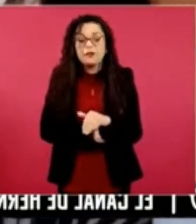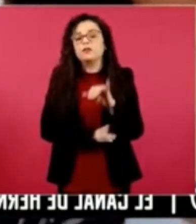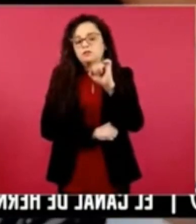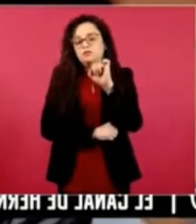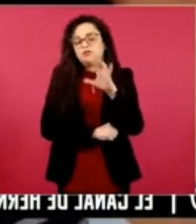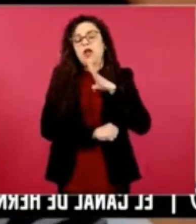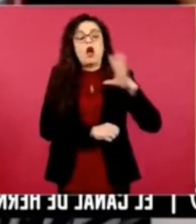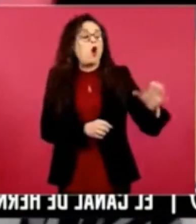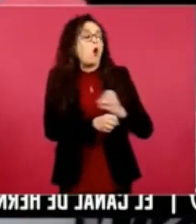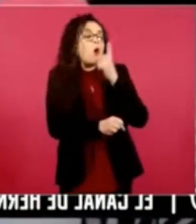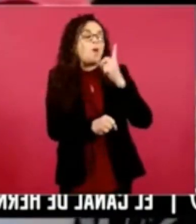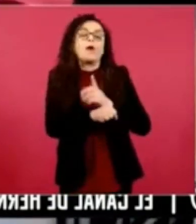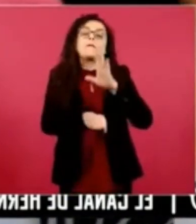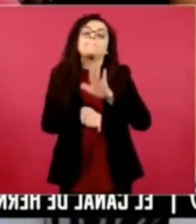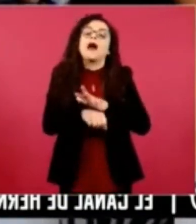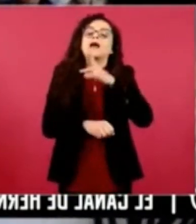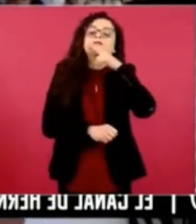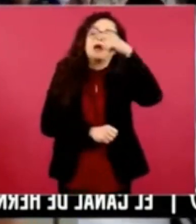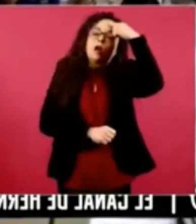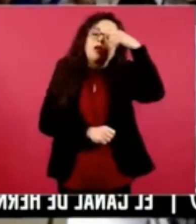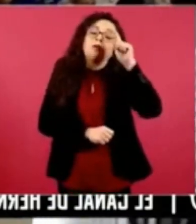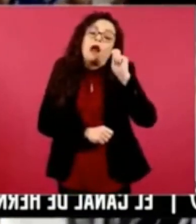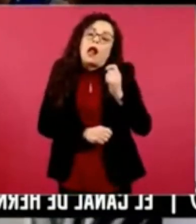no lo hacen. no es lo bastante